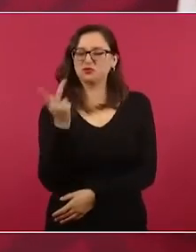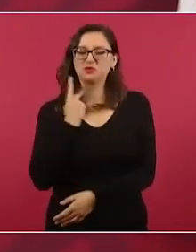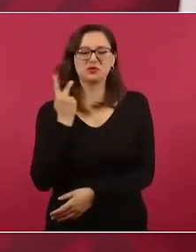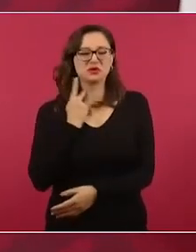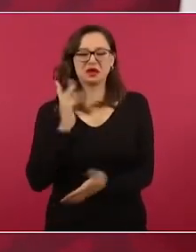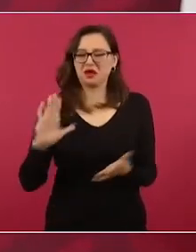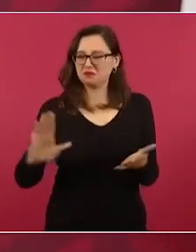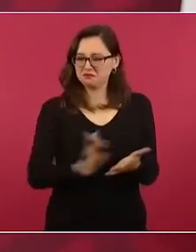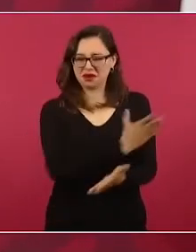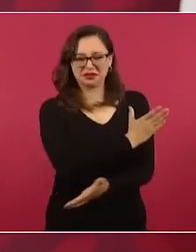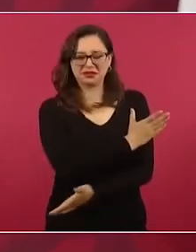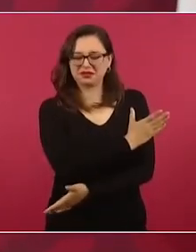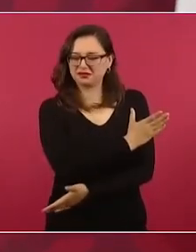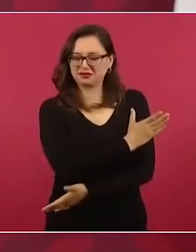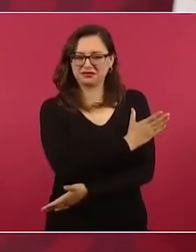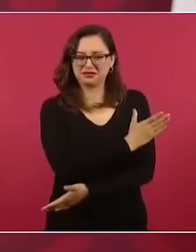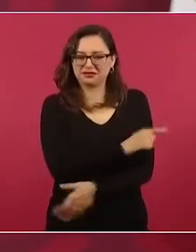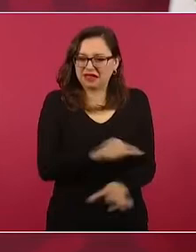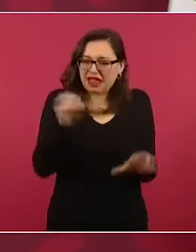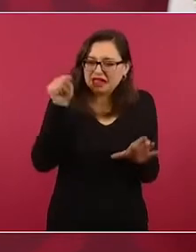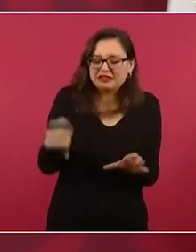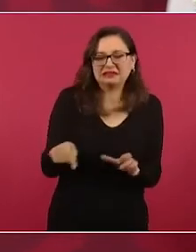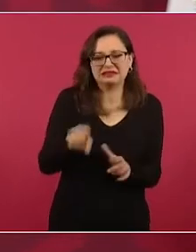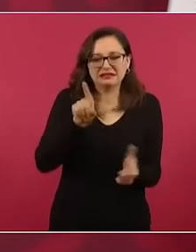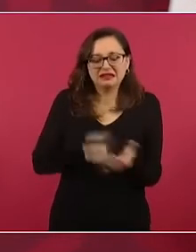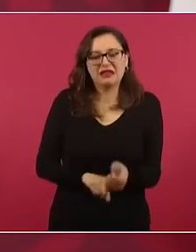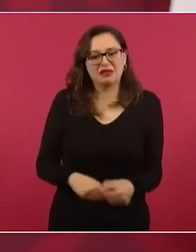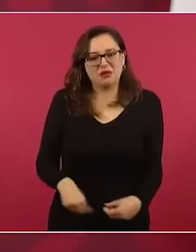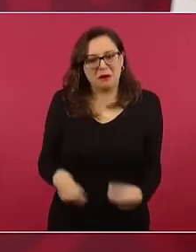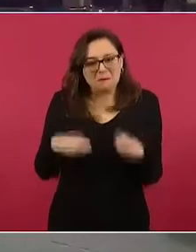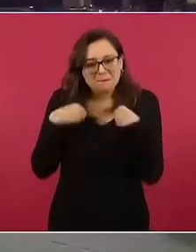lo que está sucediendo.